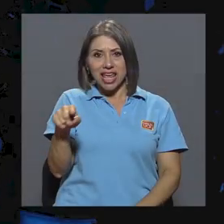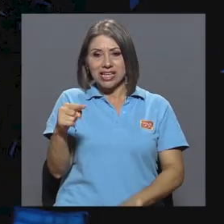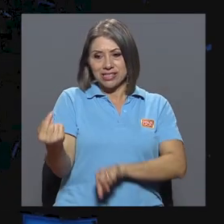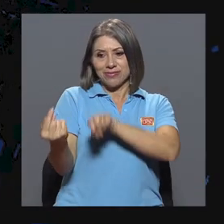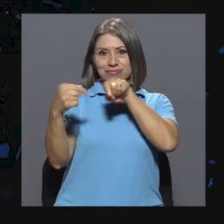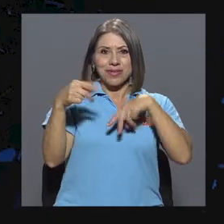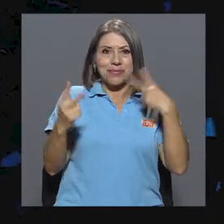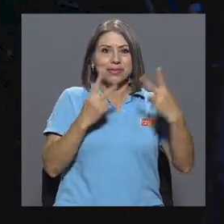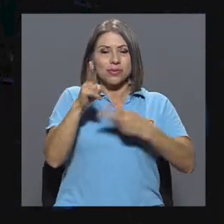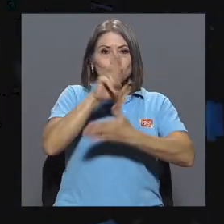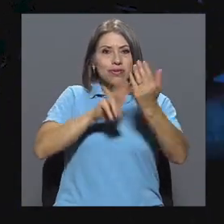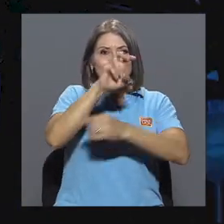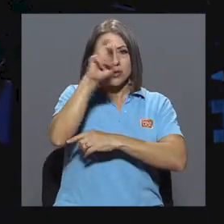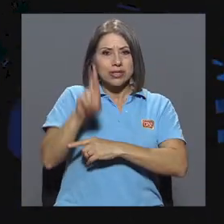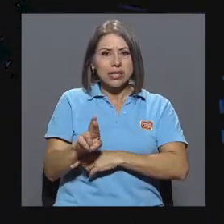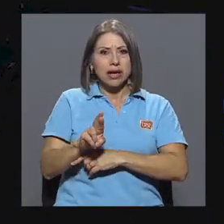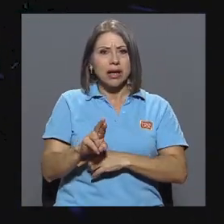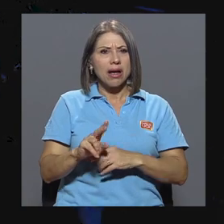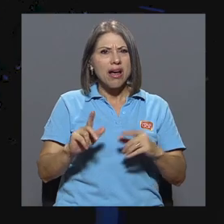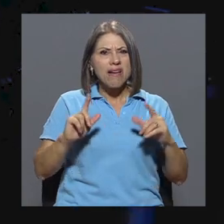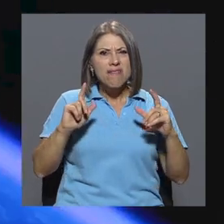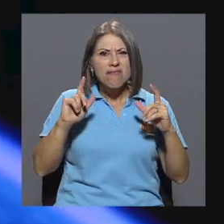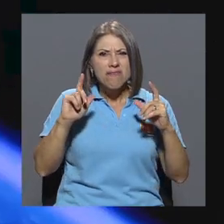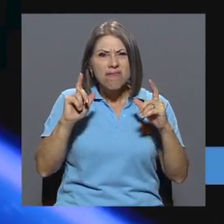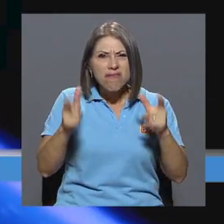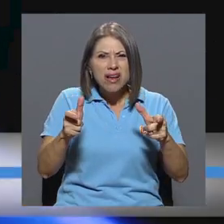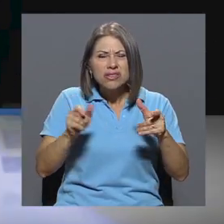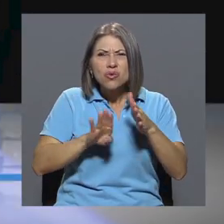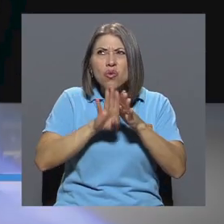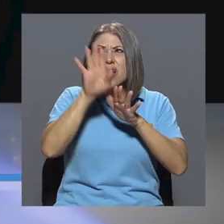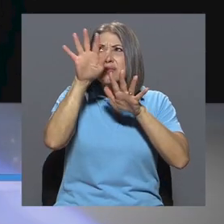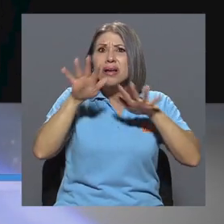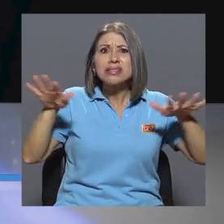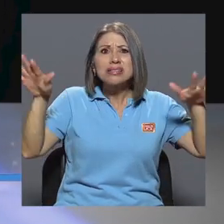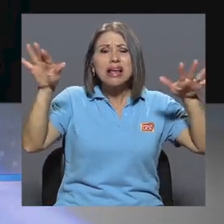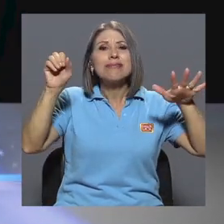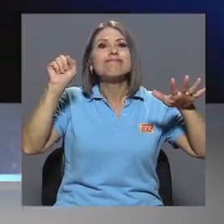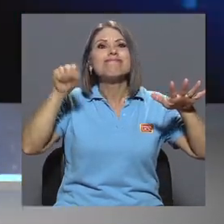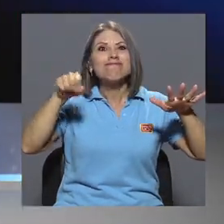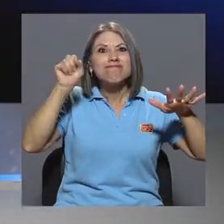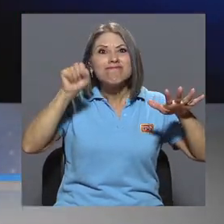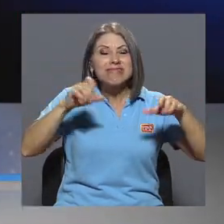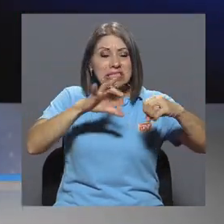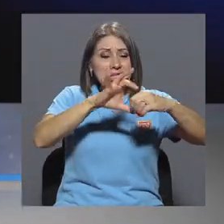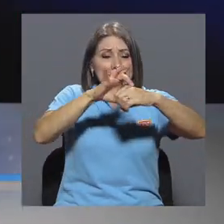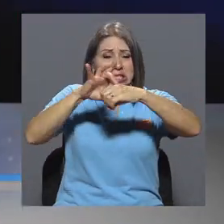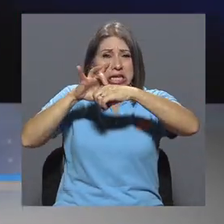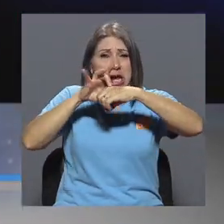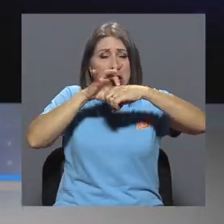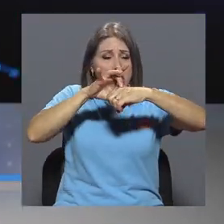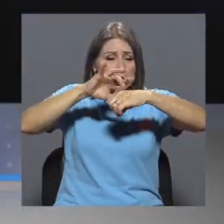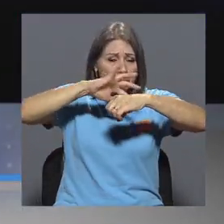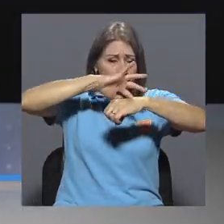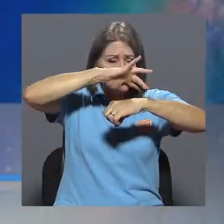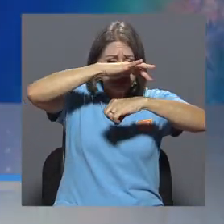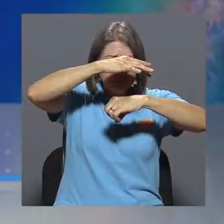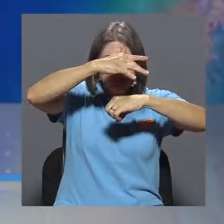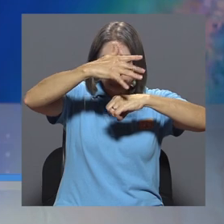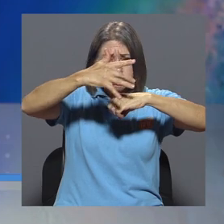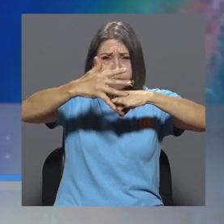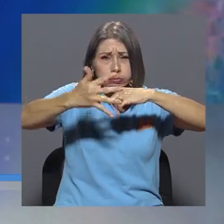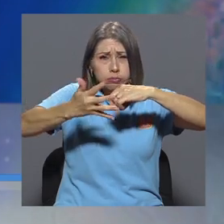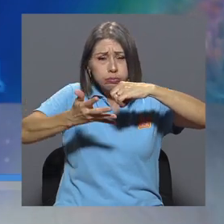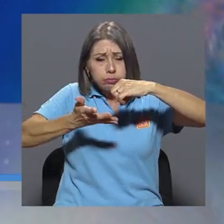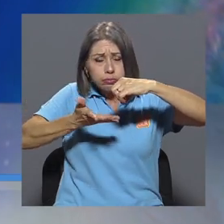Basura espacial, así como lo oye, alrededor de la Tierra transitan miles de escombros y partículas espaciales